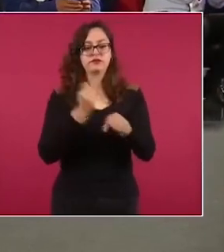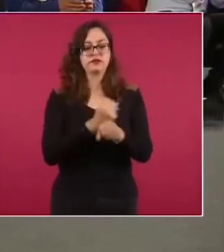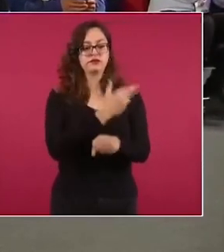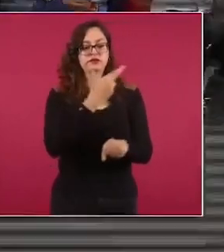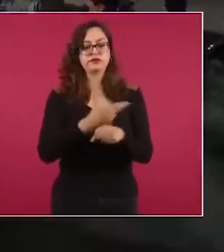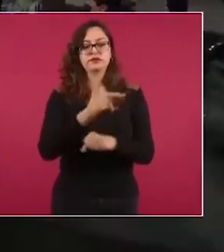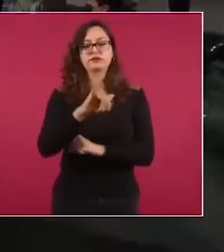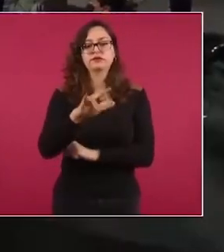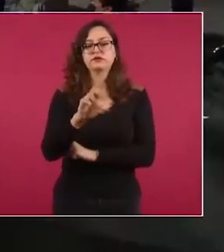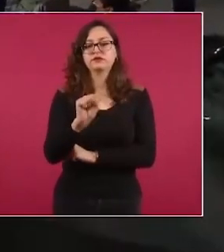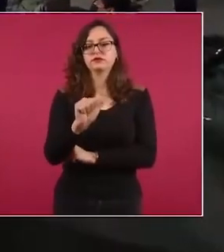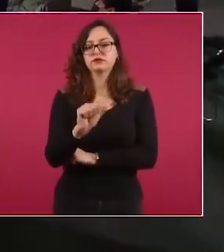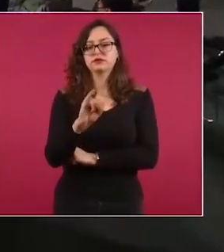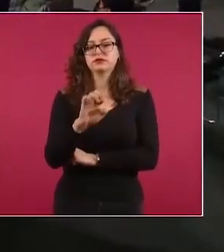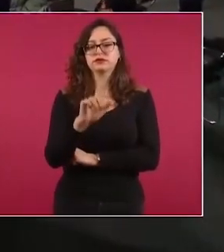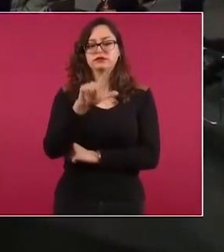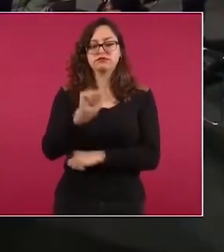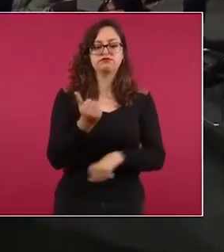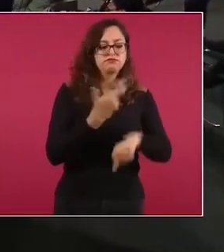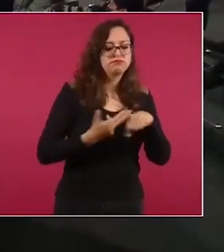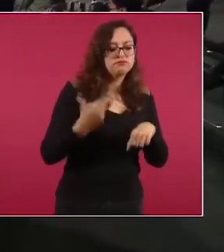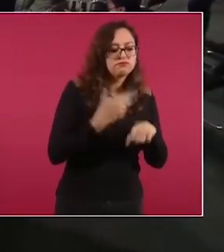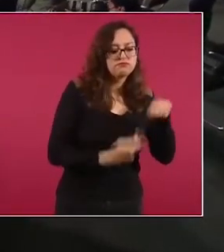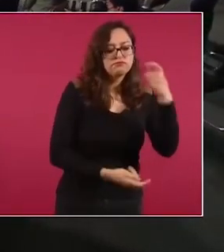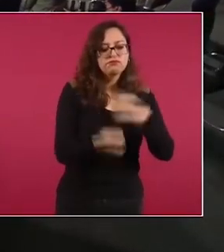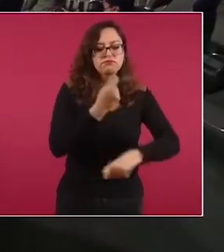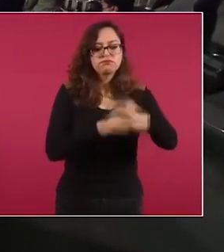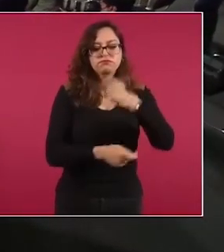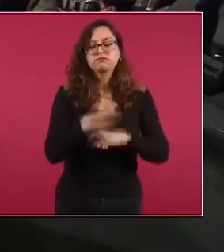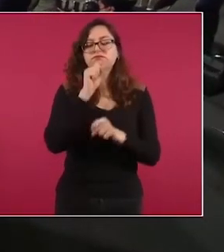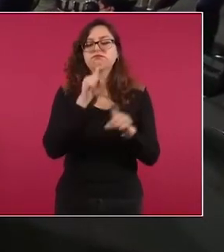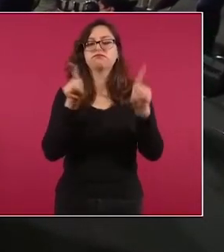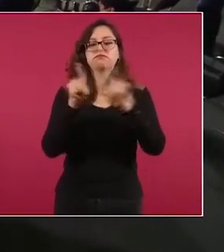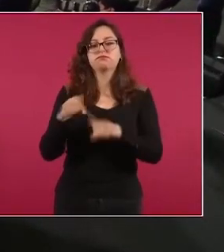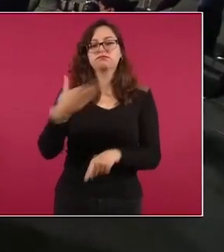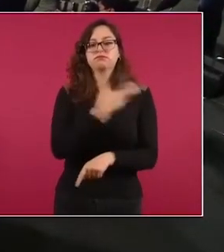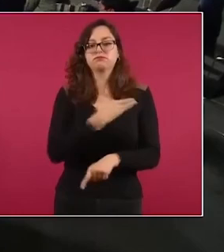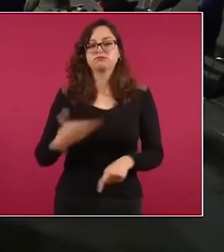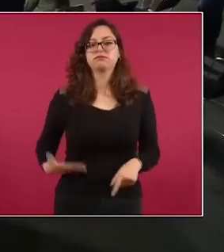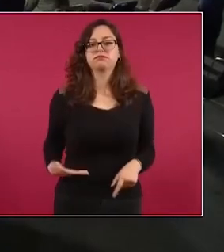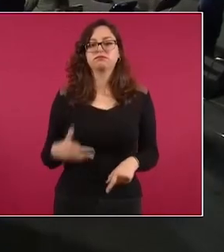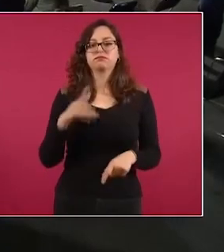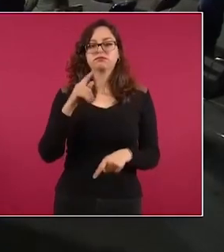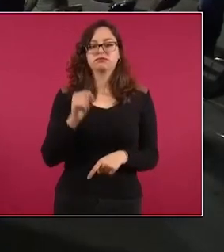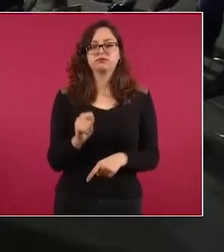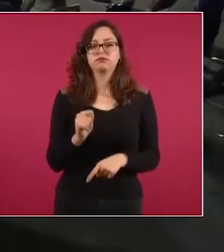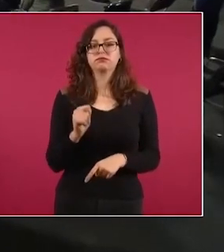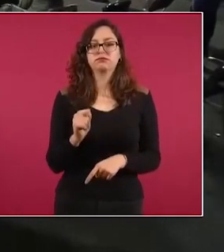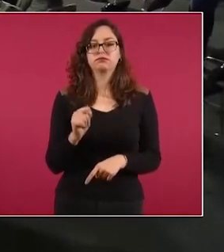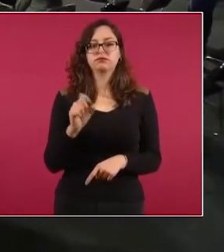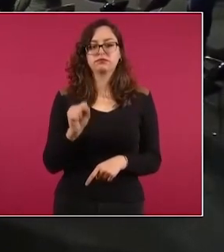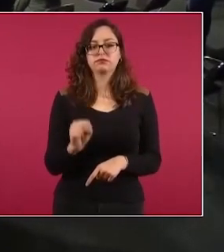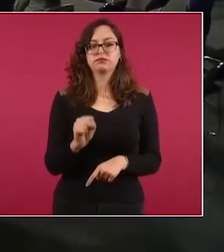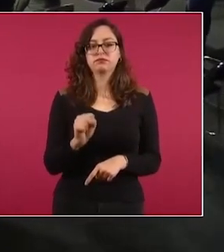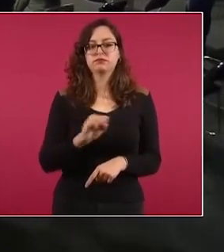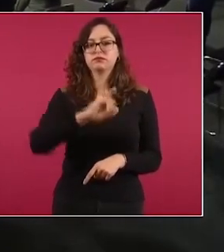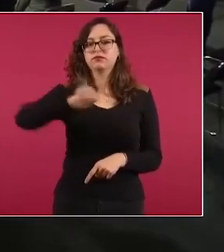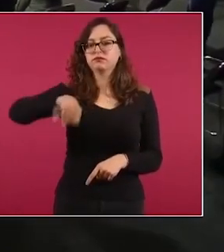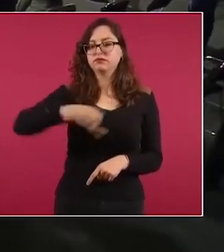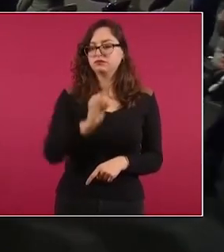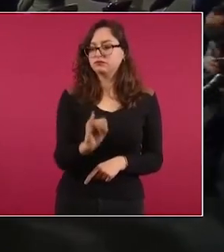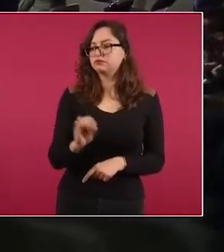presidente del Tribunal Superior de Justicia los atendió personalmente es una maca se generó es una maca